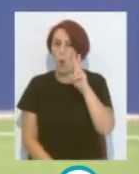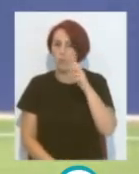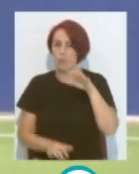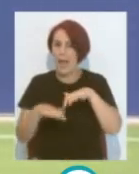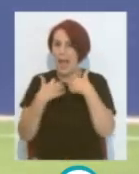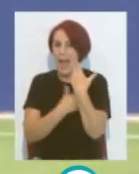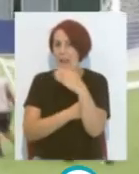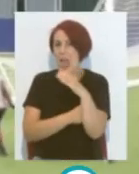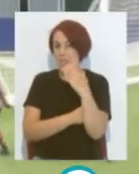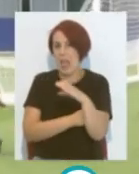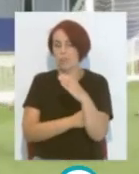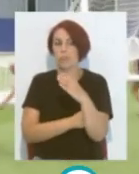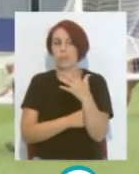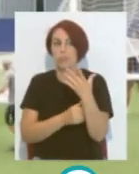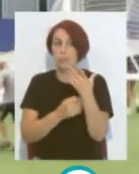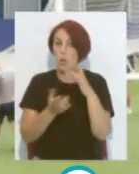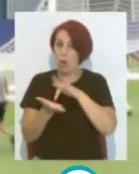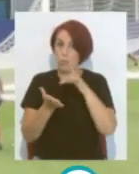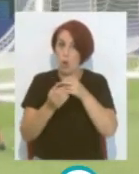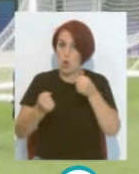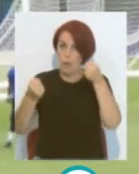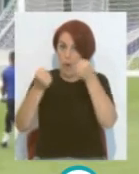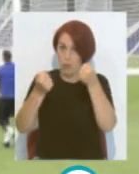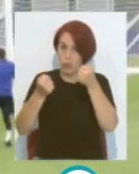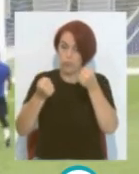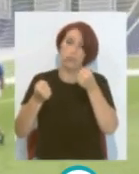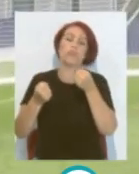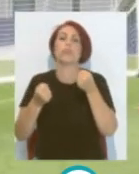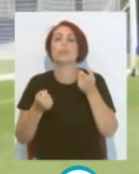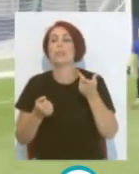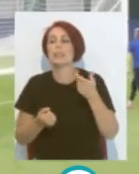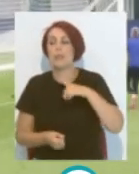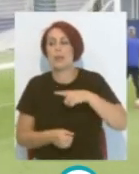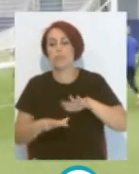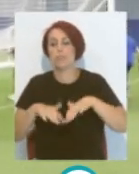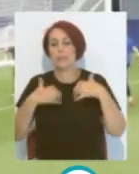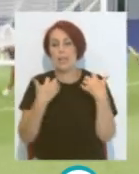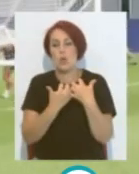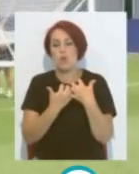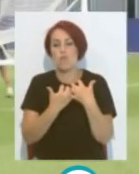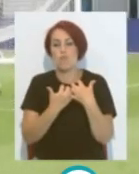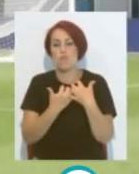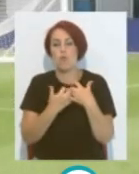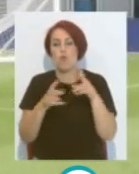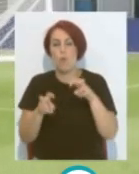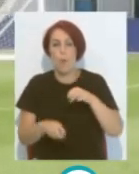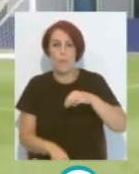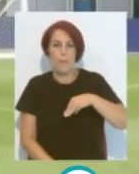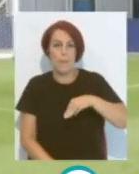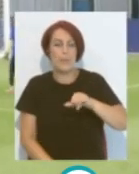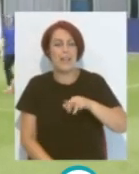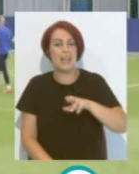Carranza En el trofeo No en Carranza Y también En el estadio El nuevo Mirandilla